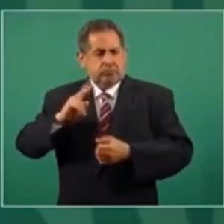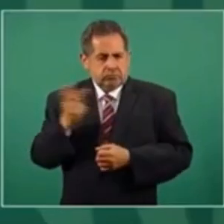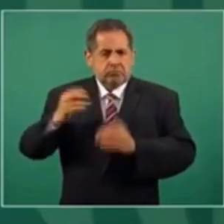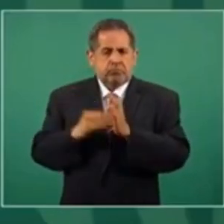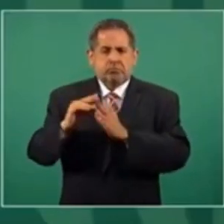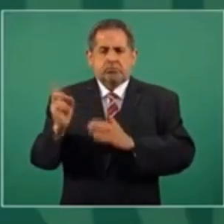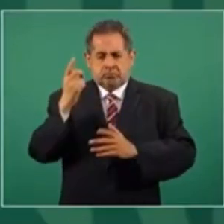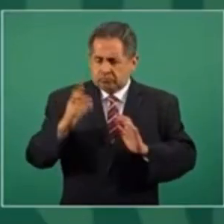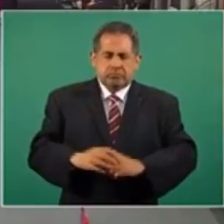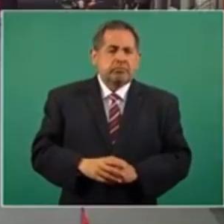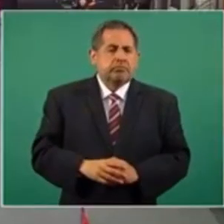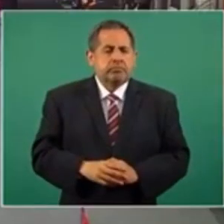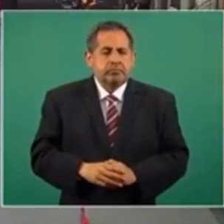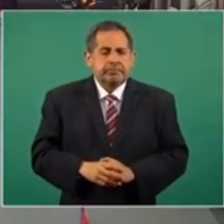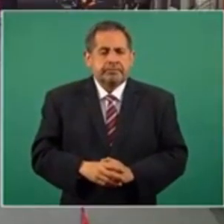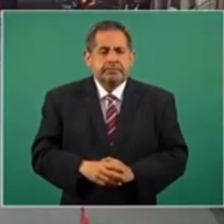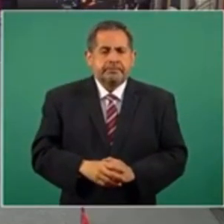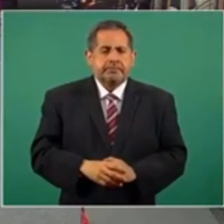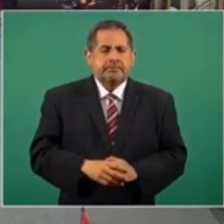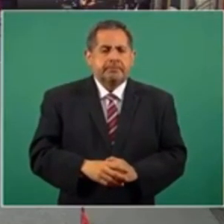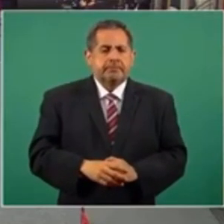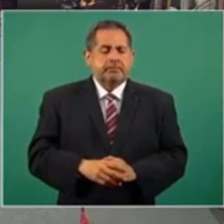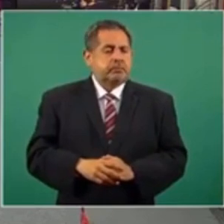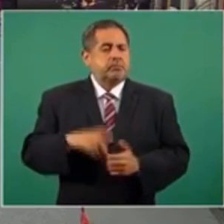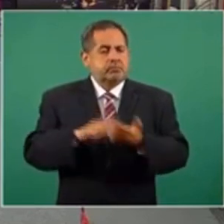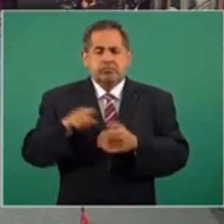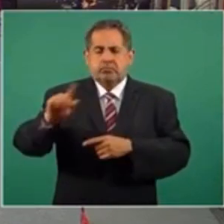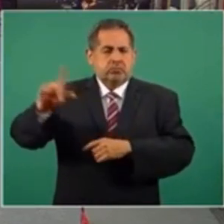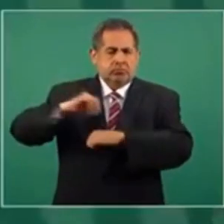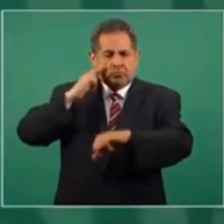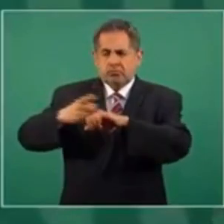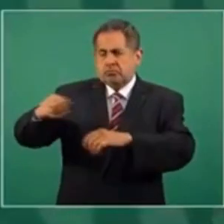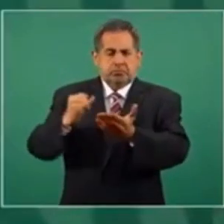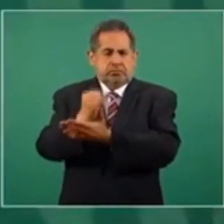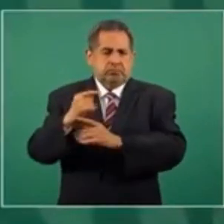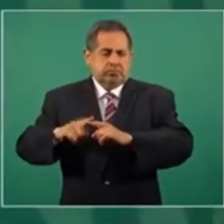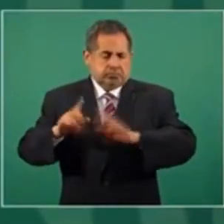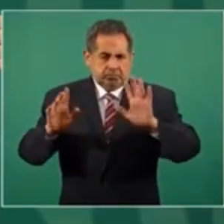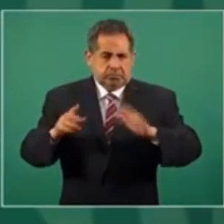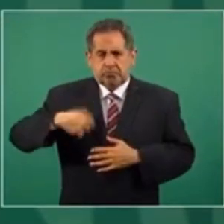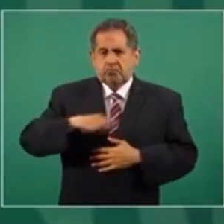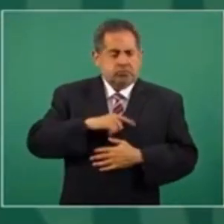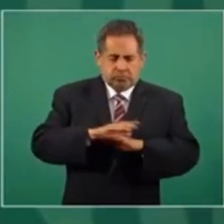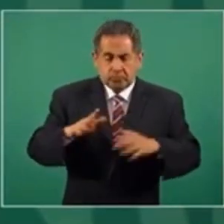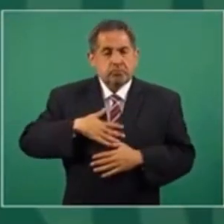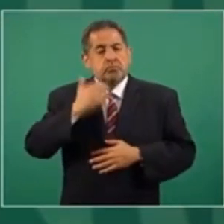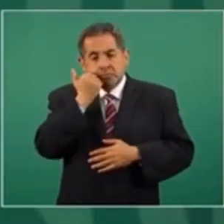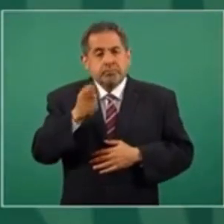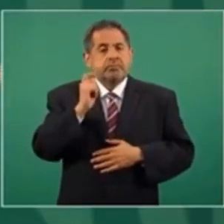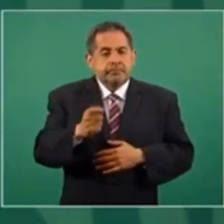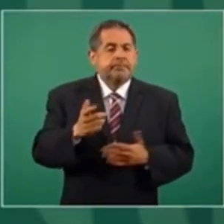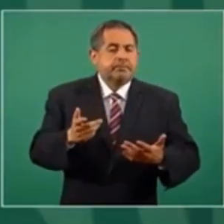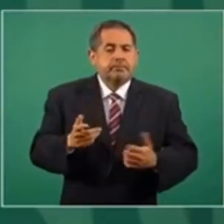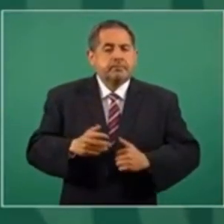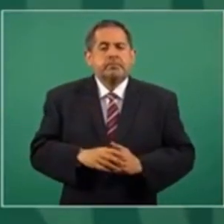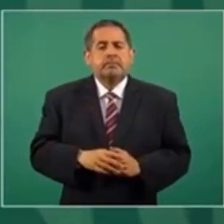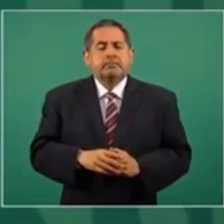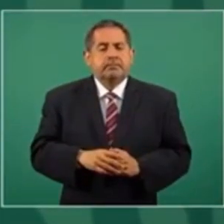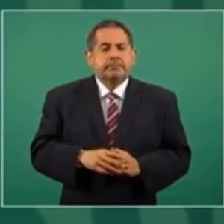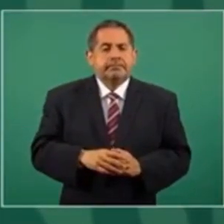dólares. ¿Qué le corresponde a la autoridad? La autoridad lo va a decidir. Nosotros lo que queremos es que